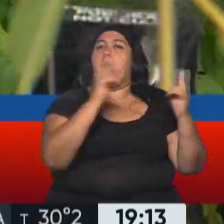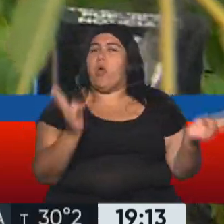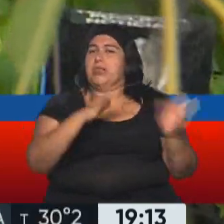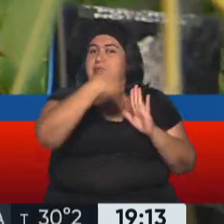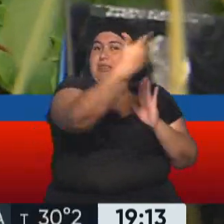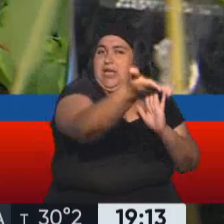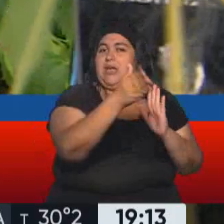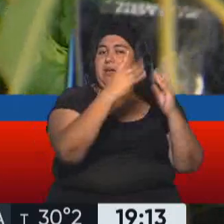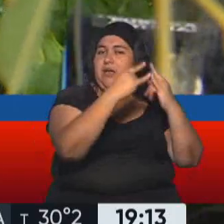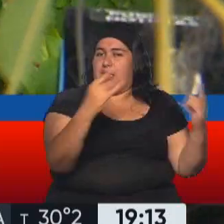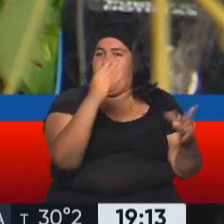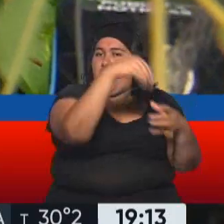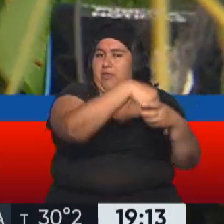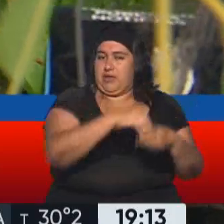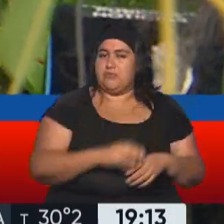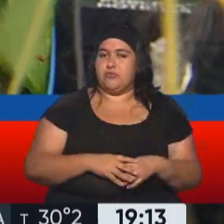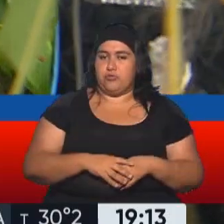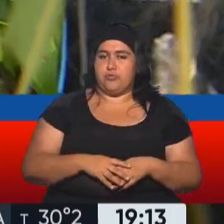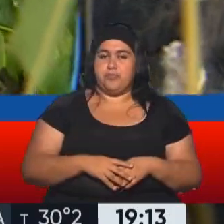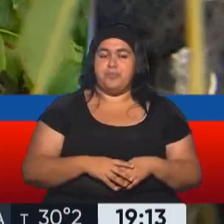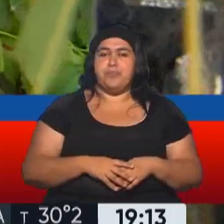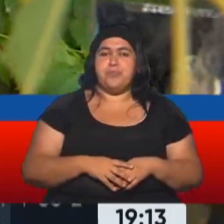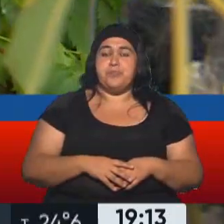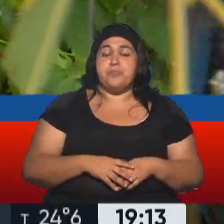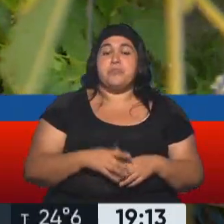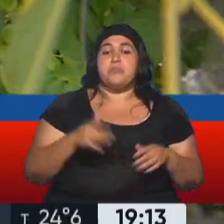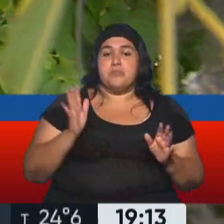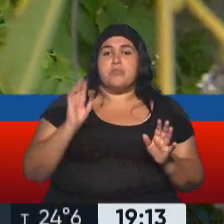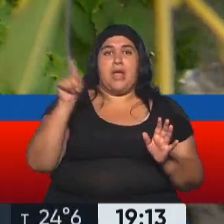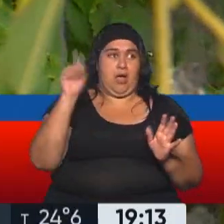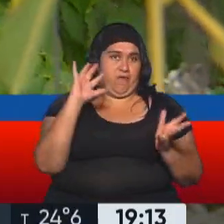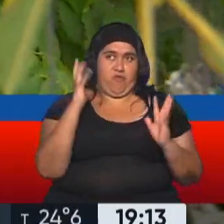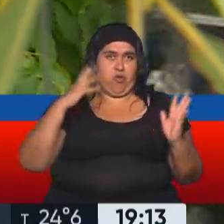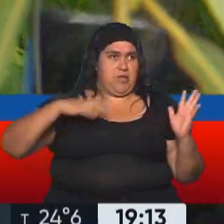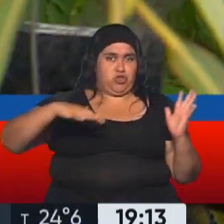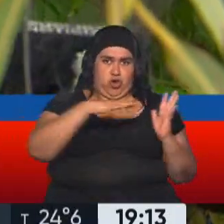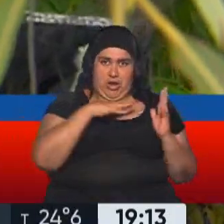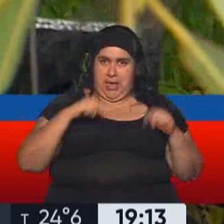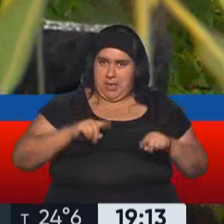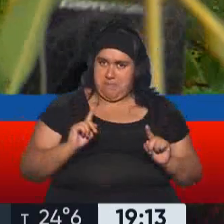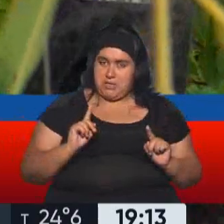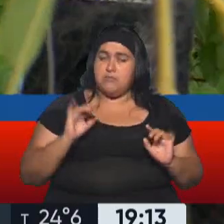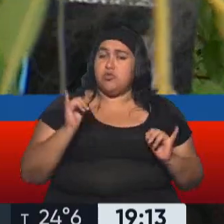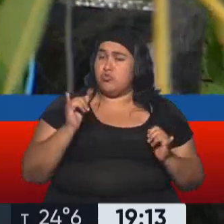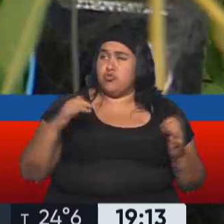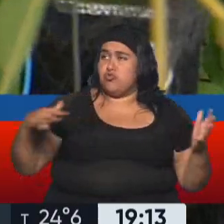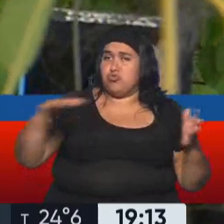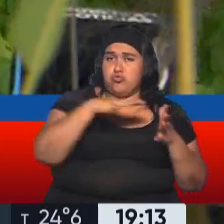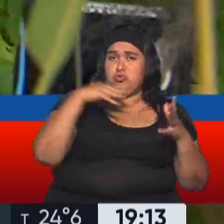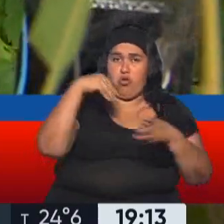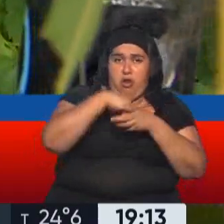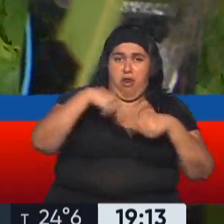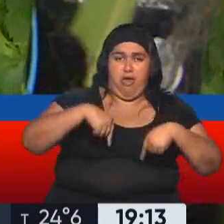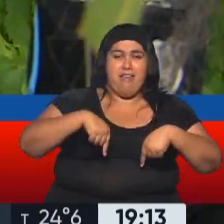perfecto. El como si fuera para el camino al barbo. Ajá. O sea, en esta zona, digamos, muy cerca de aquí. Toda la zona de acá. Claro.